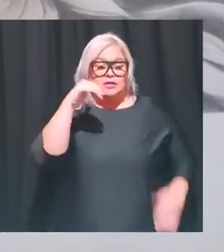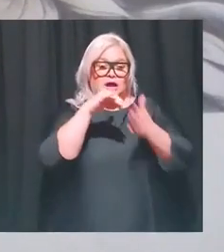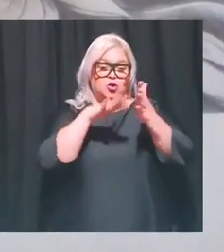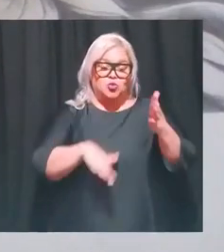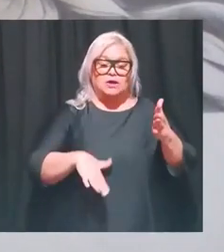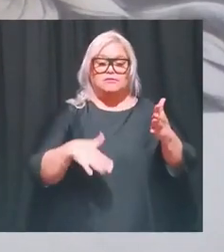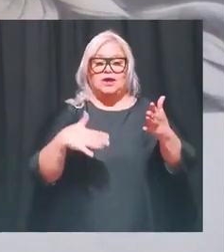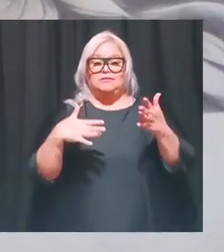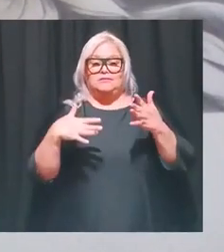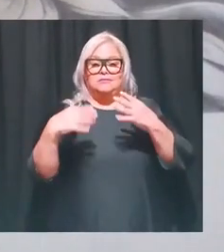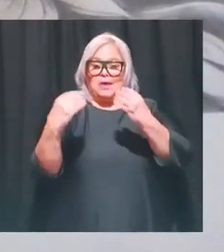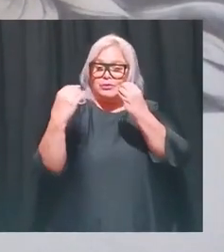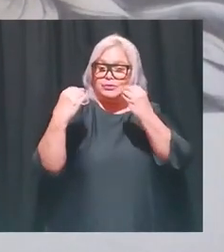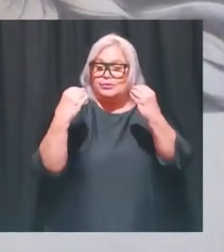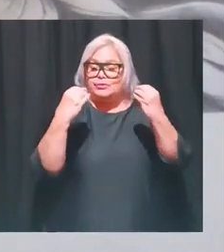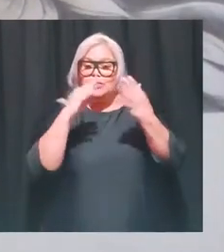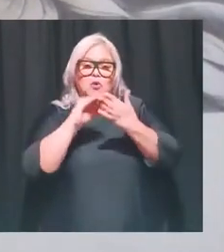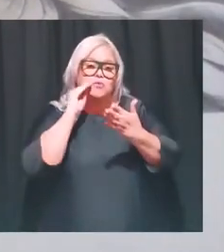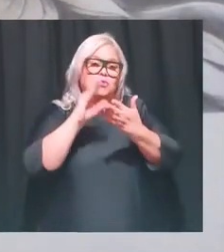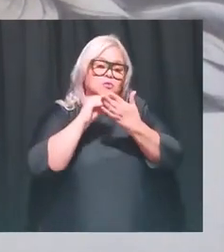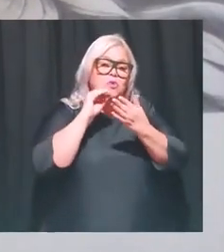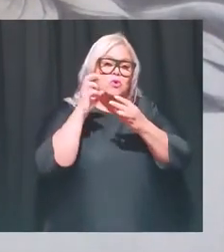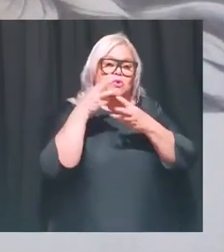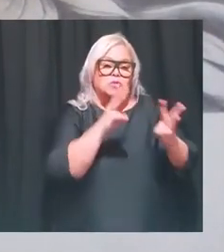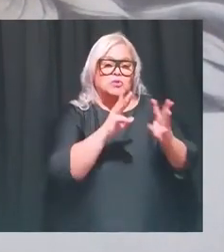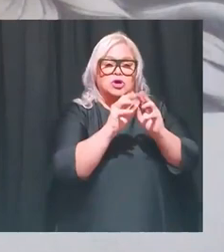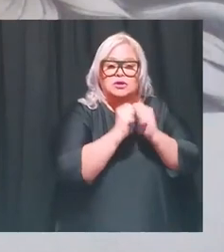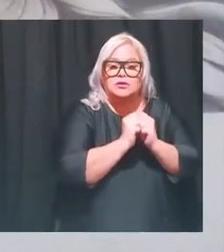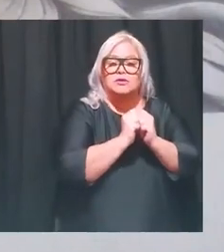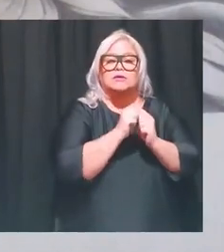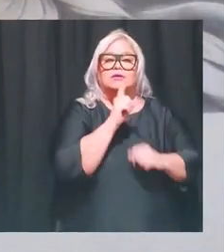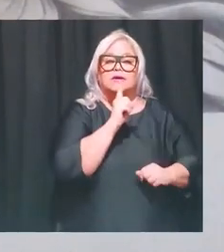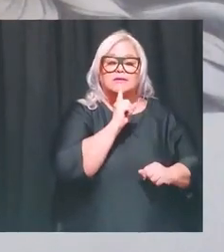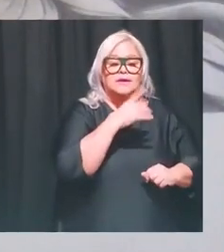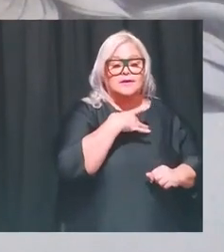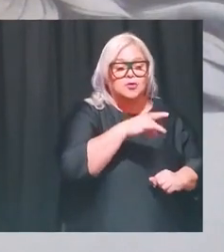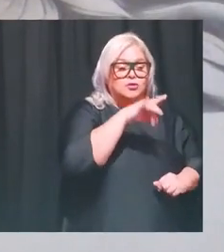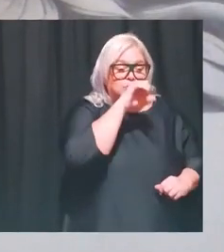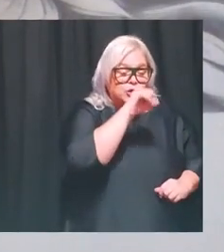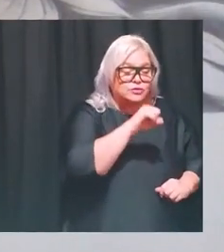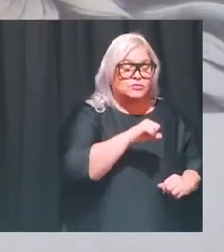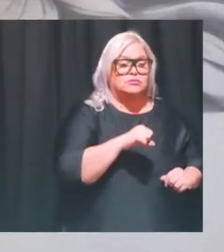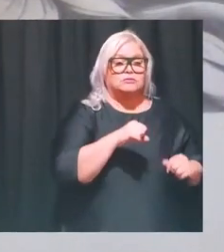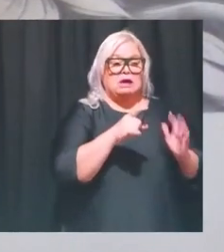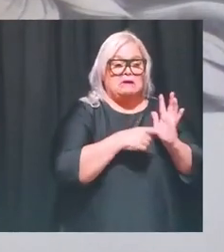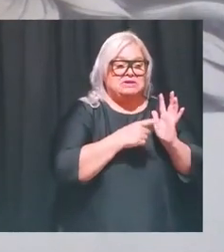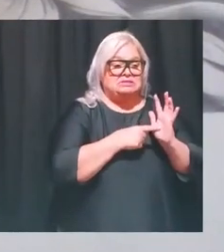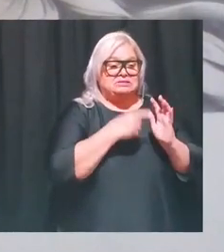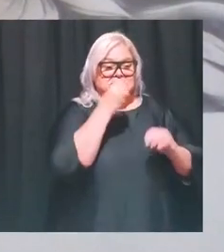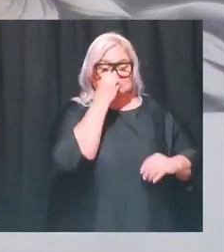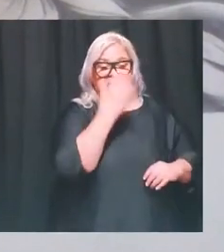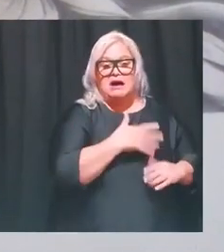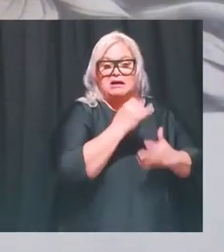que han cogido mi taller de dibujo realista y les encanta el dibujo realista y a veces no aprecian mucho lo que es el arte